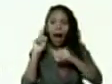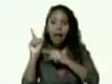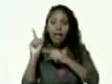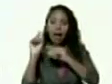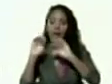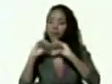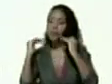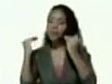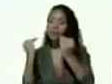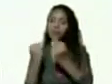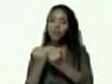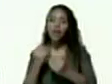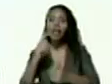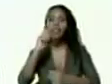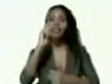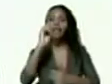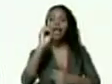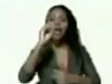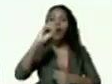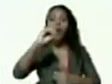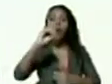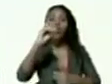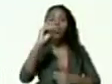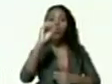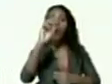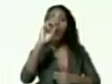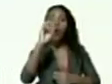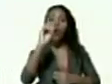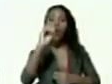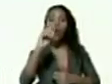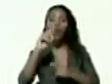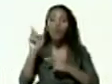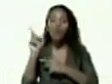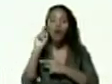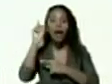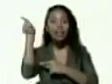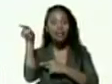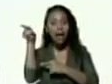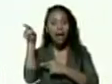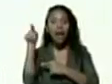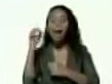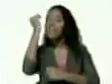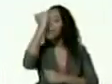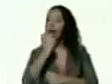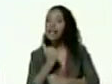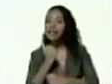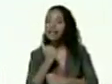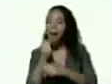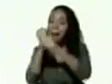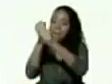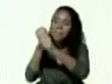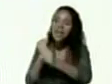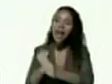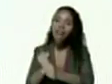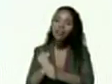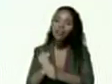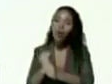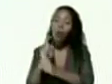Teodoro Gubaira allá en Valencia allá anda Draculín esperando un pase